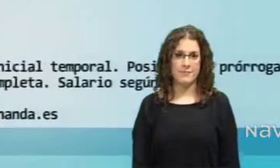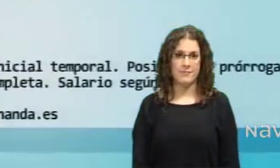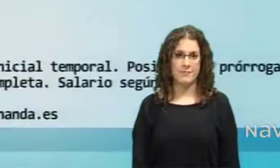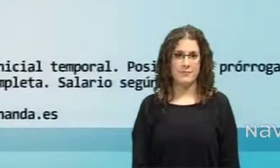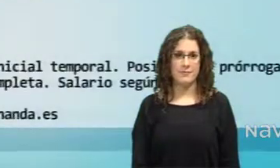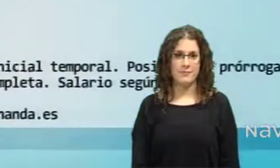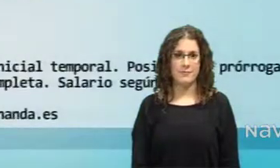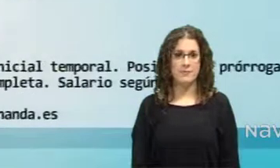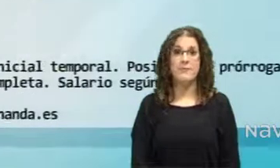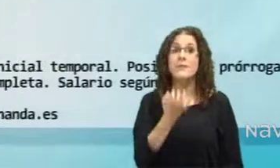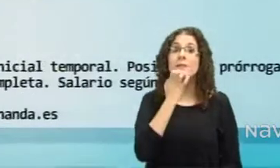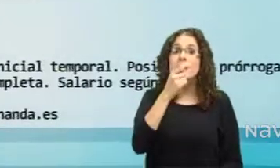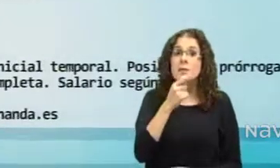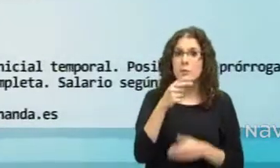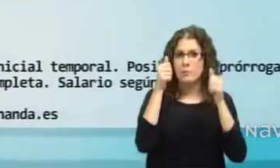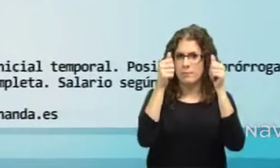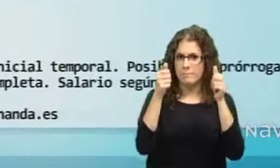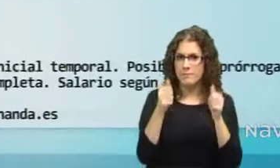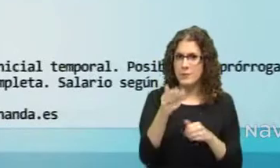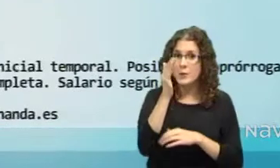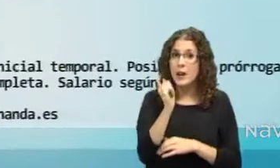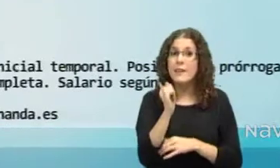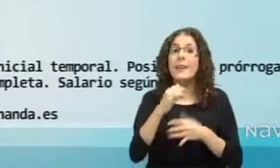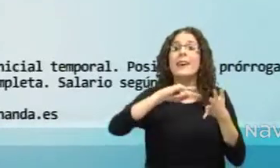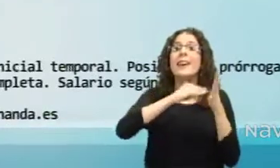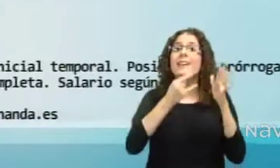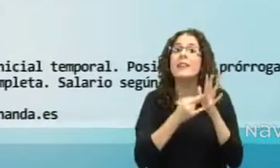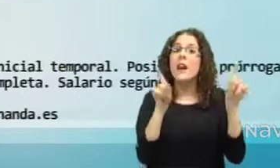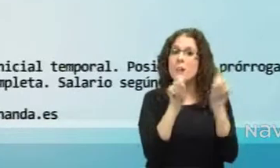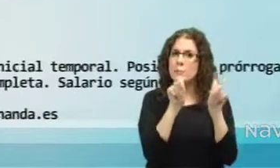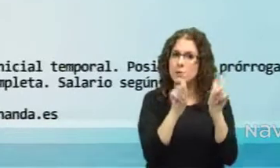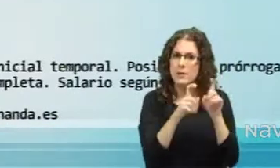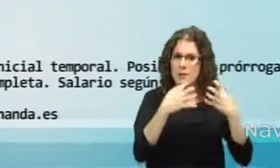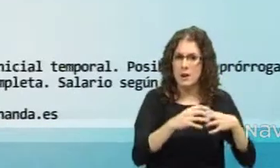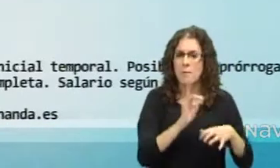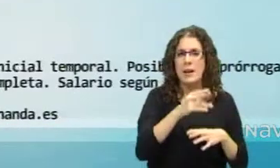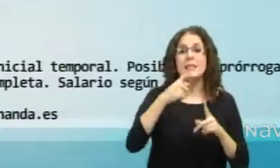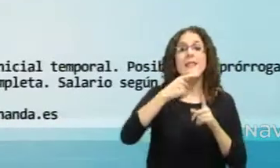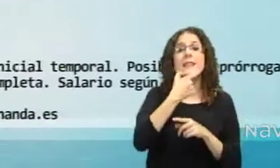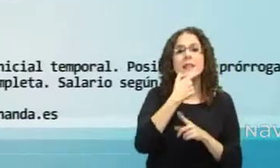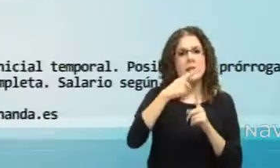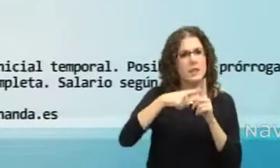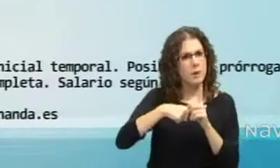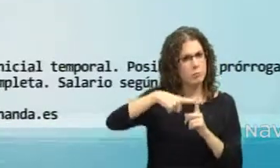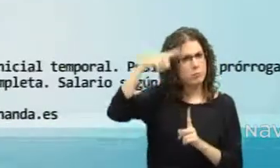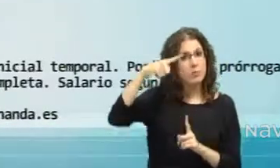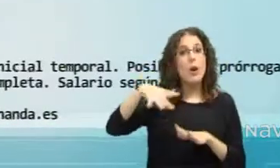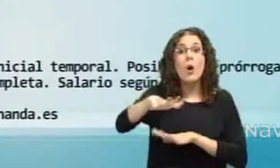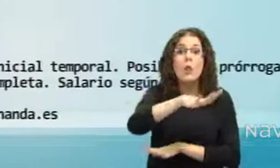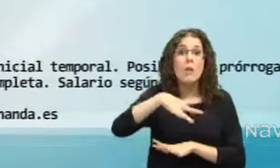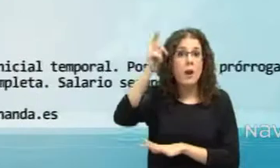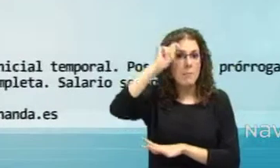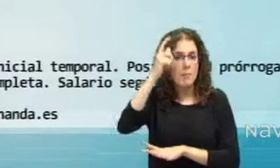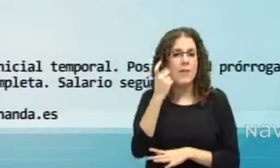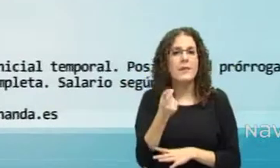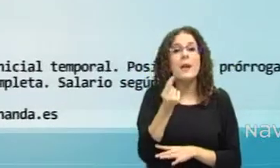Si tienes estudios en ingeniería industrial mecánica y buen nivel de inglés, en la comarca de Pamplona buscan una persona para un puesto de delineante